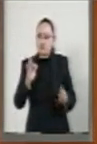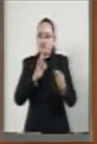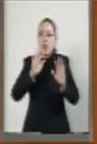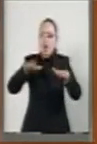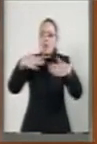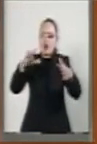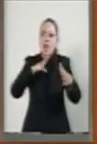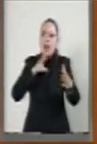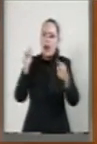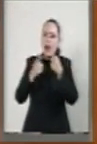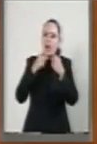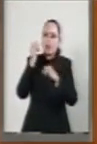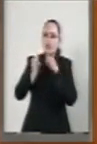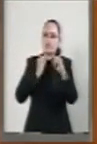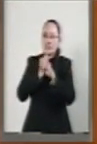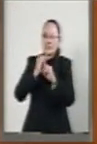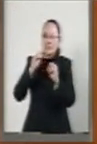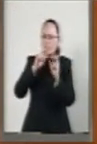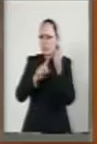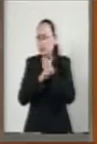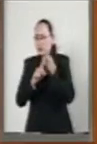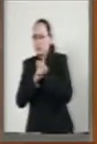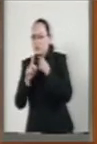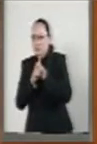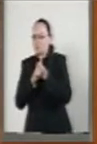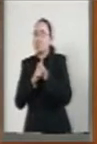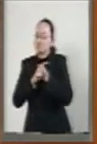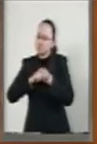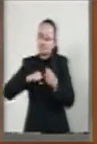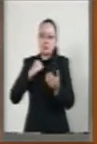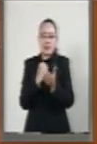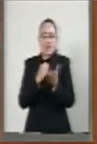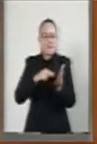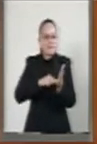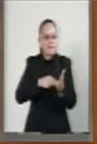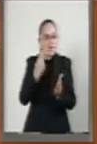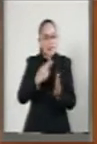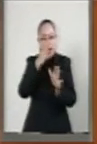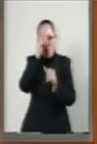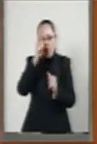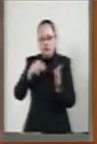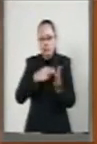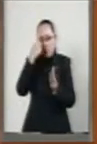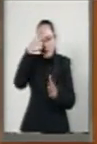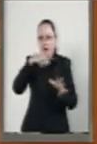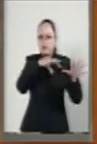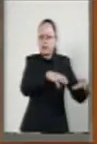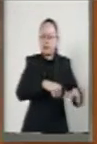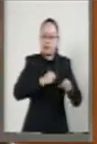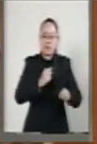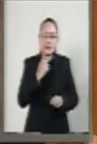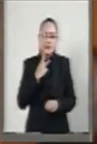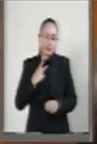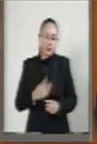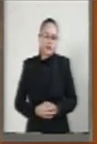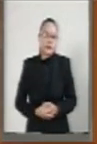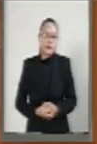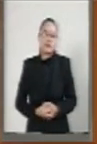bastante adversa, firmó el decreto por el que se declaraba la expropiación petrolera.